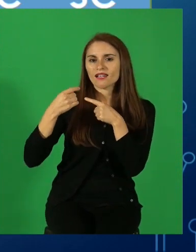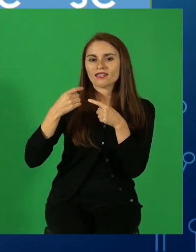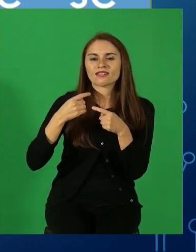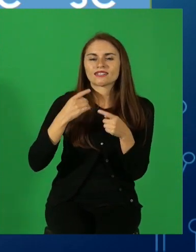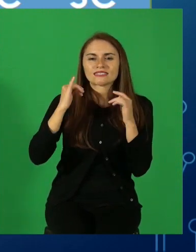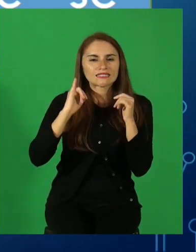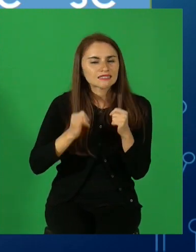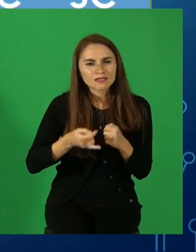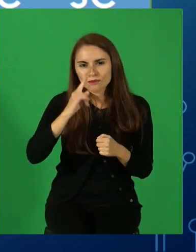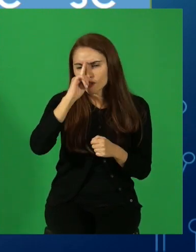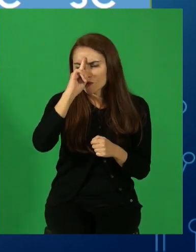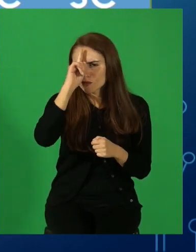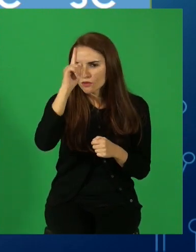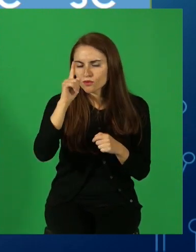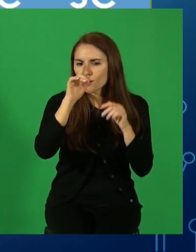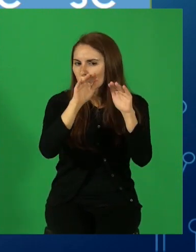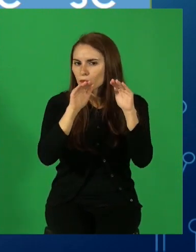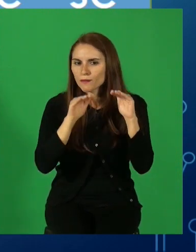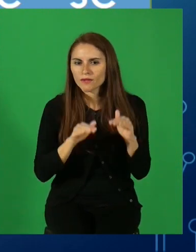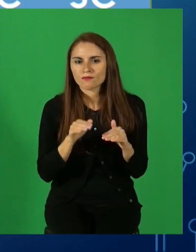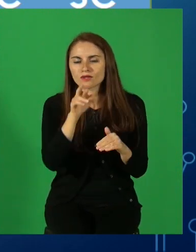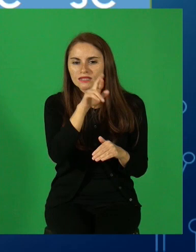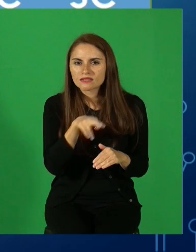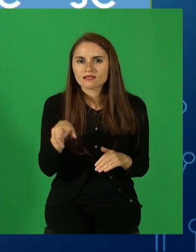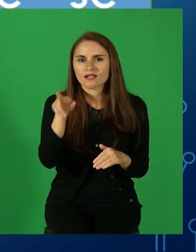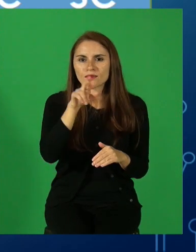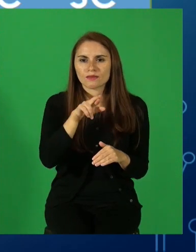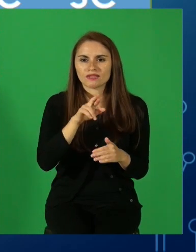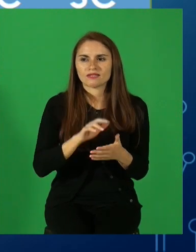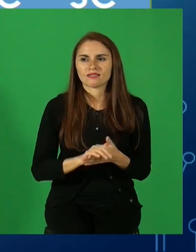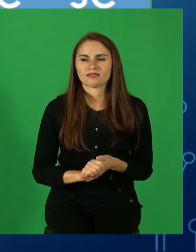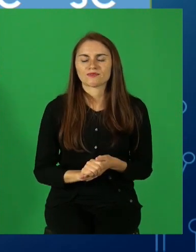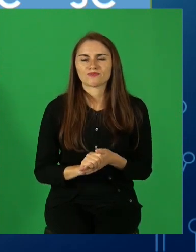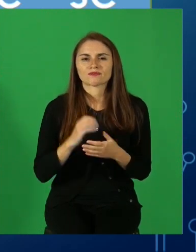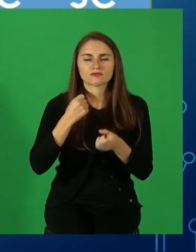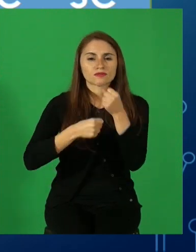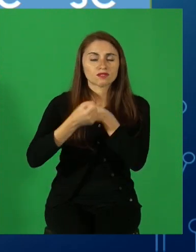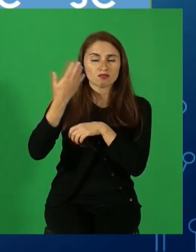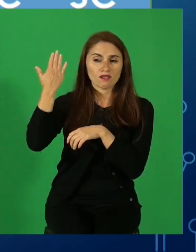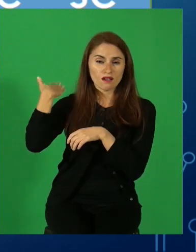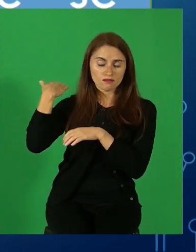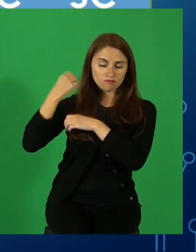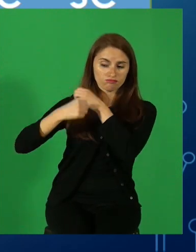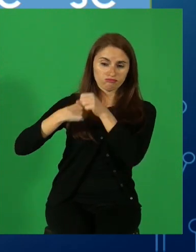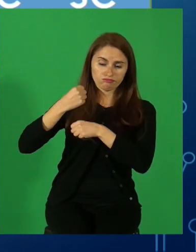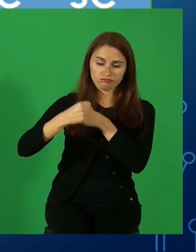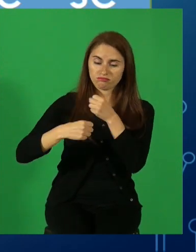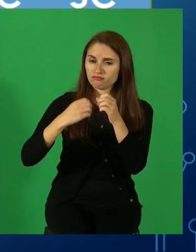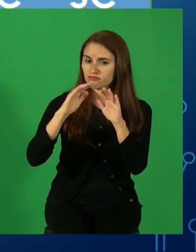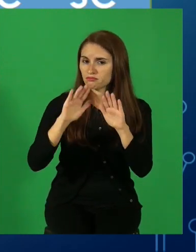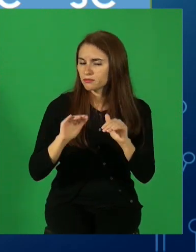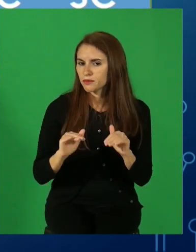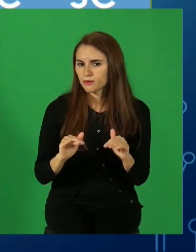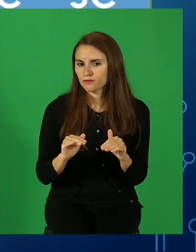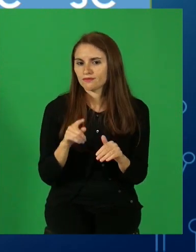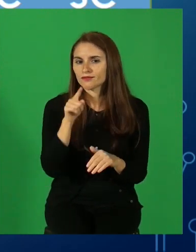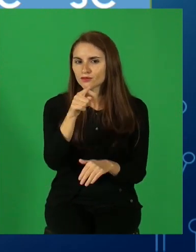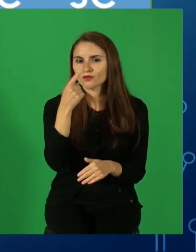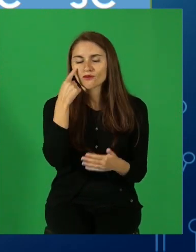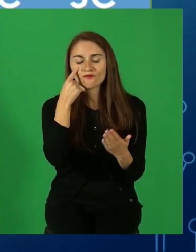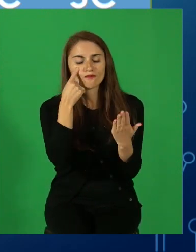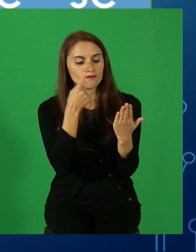clásica hasta esta época contemporánea. Son personajes que tú vas a